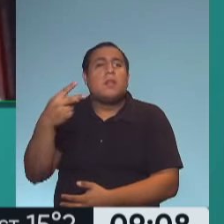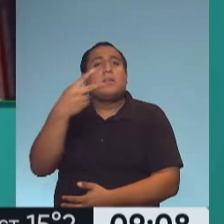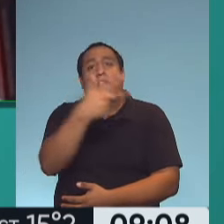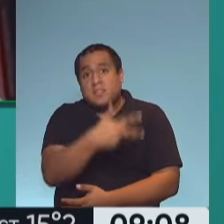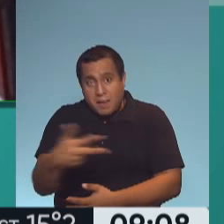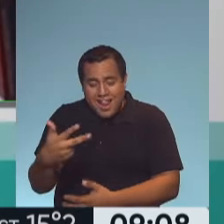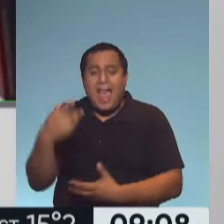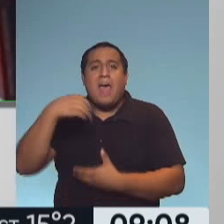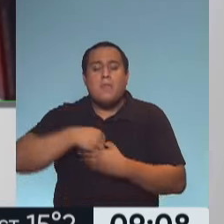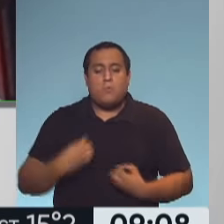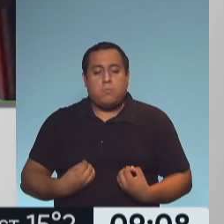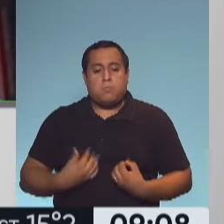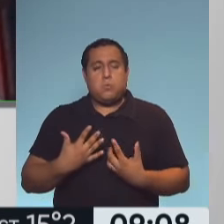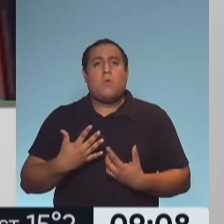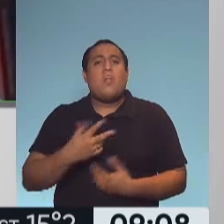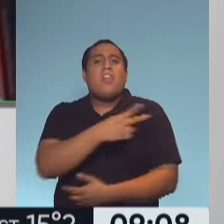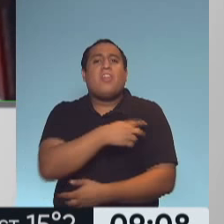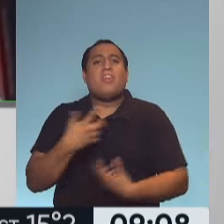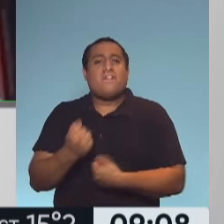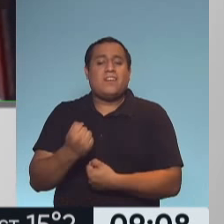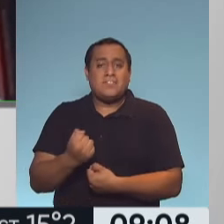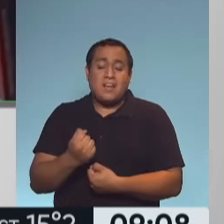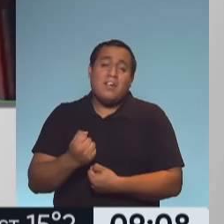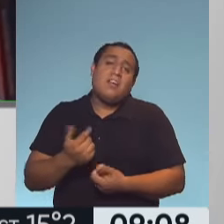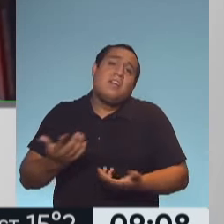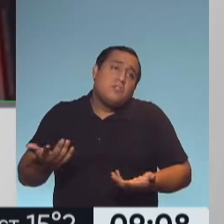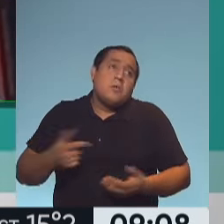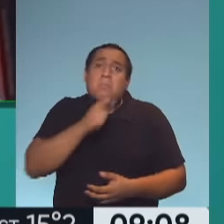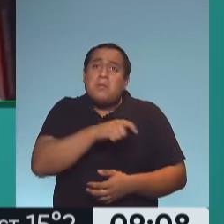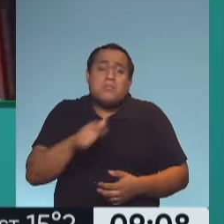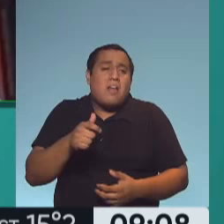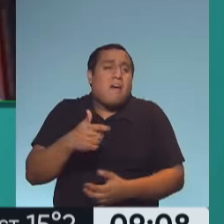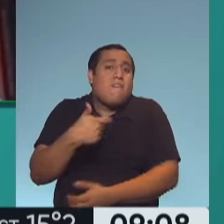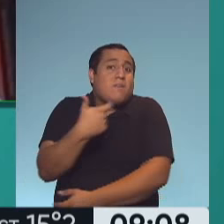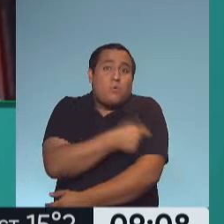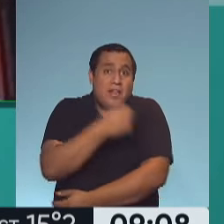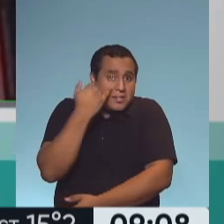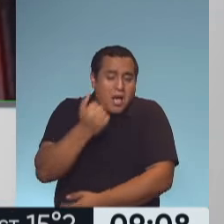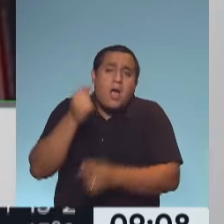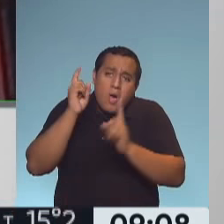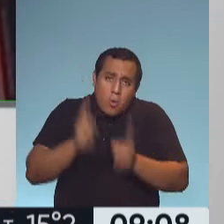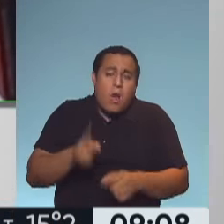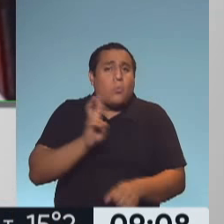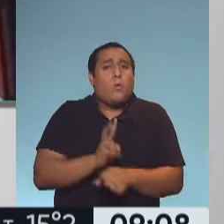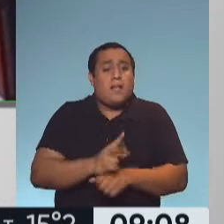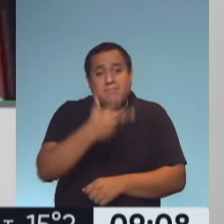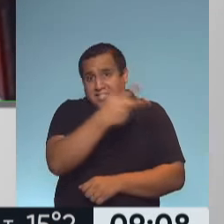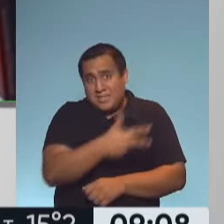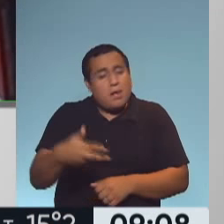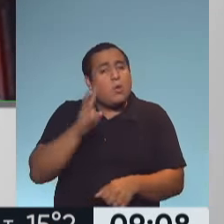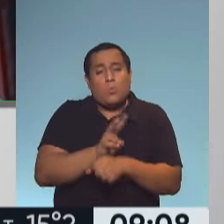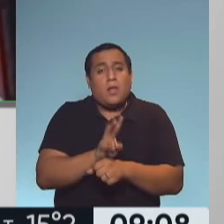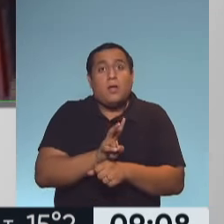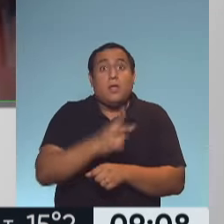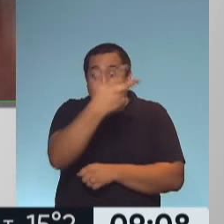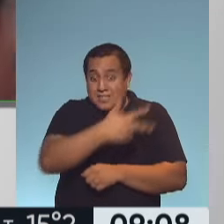anticuerpos. Por eso es que la gente vacunada se tiene que seguir cuidando en forma muy importante durante tres semanas y después seguirse cuidando